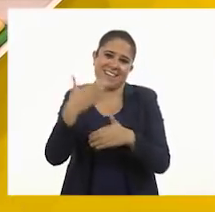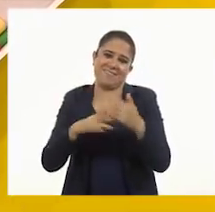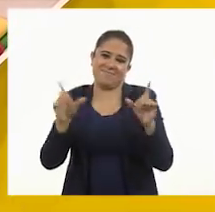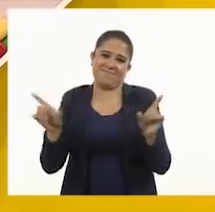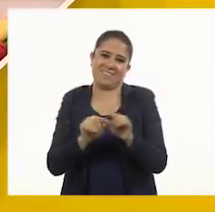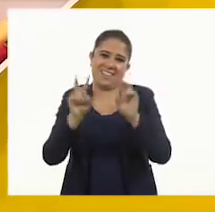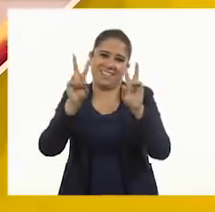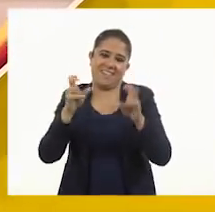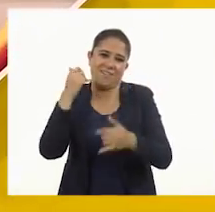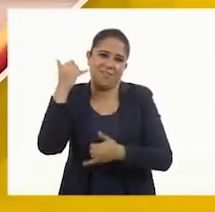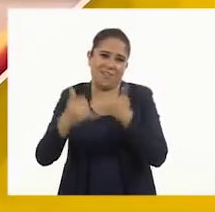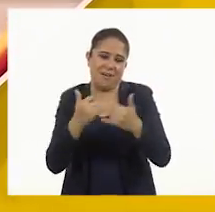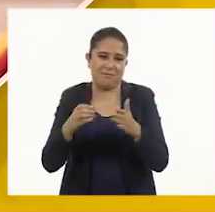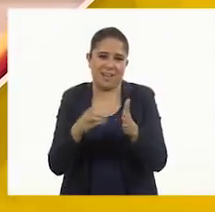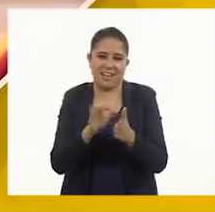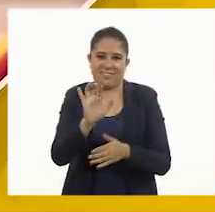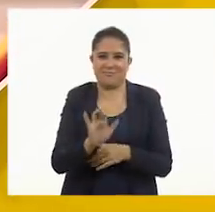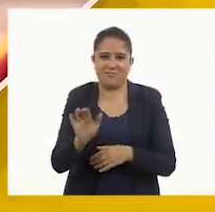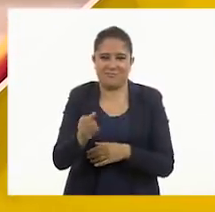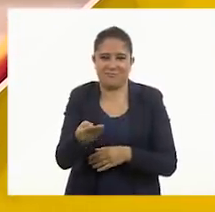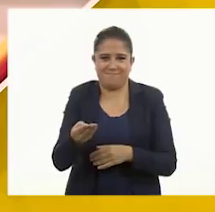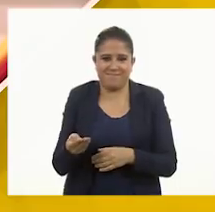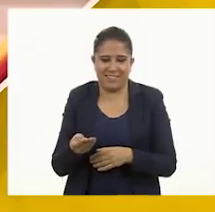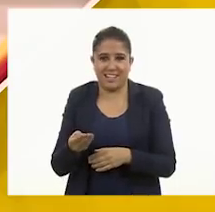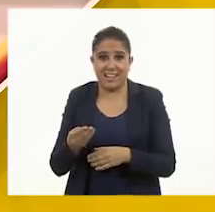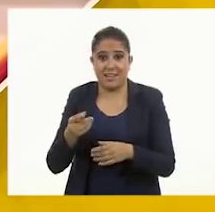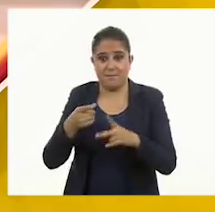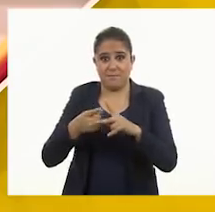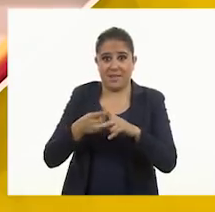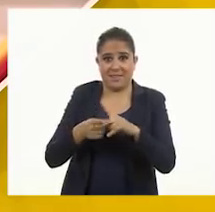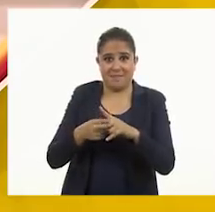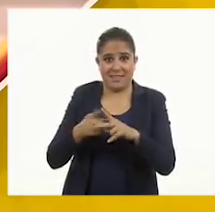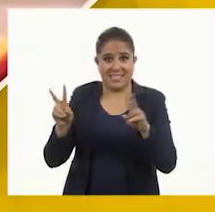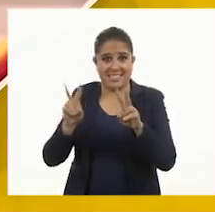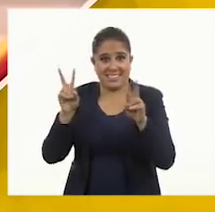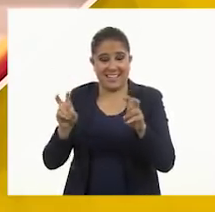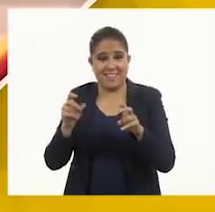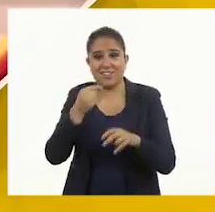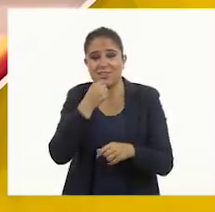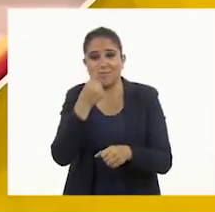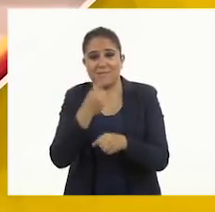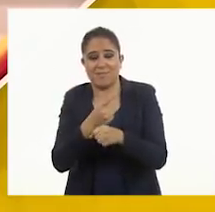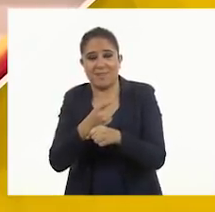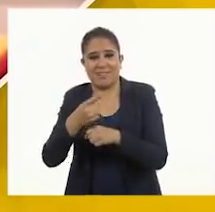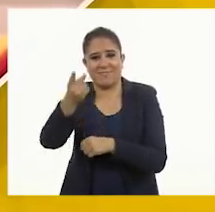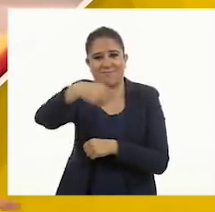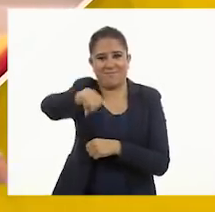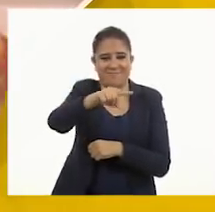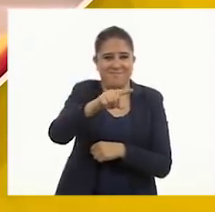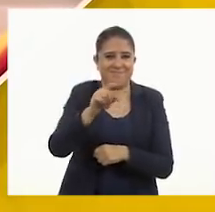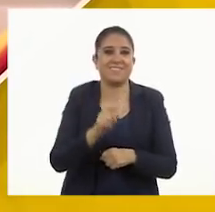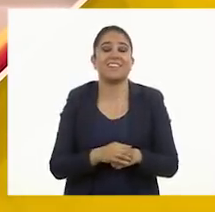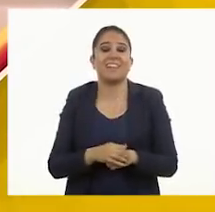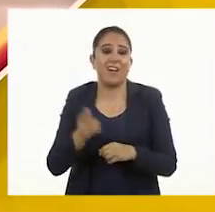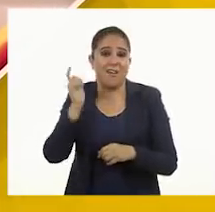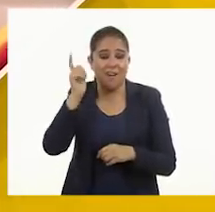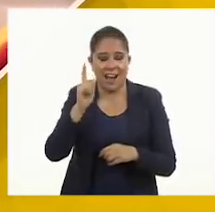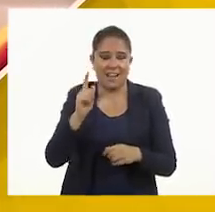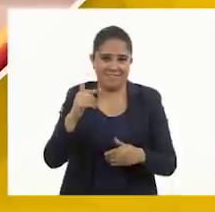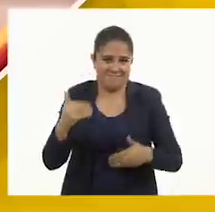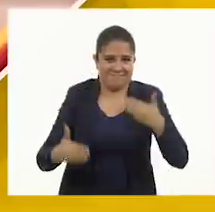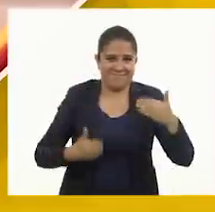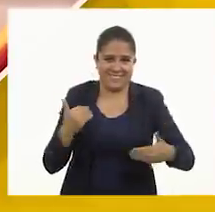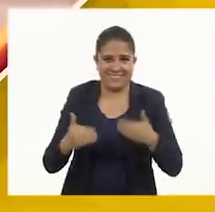con el tema Juguemos al Cajero, de la asignatura de Matemáticas para las niñas y los niños de primer grado de primaria. Esperamos que lo hayan